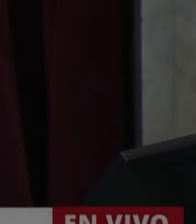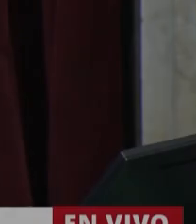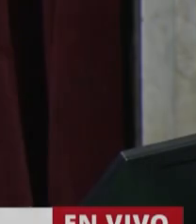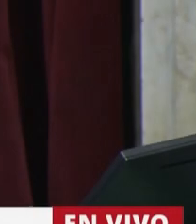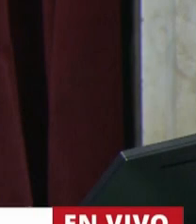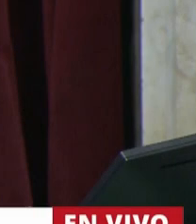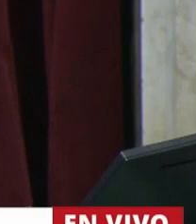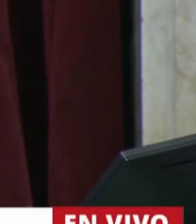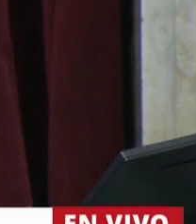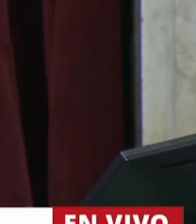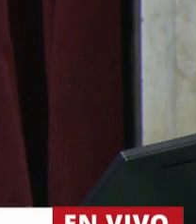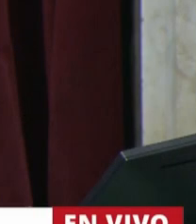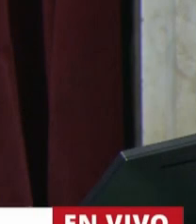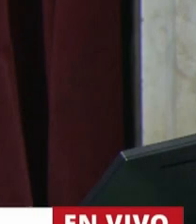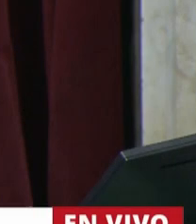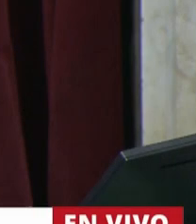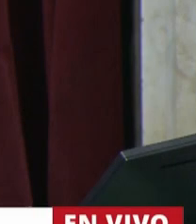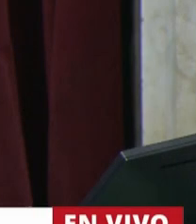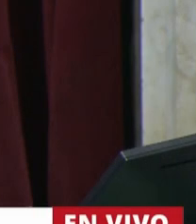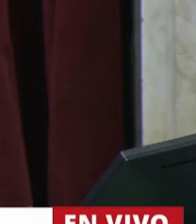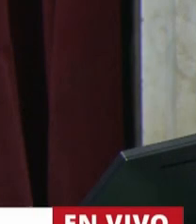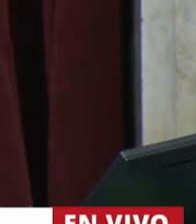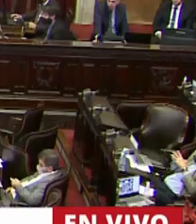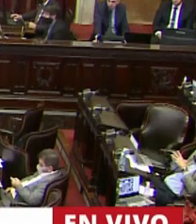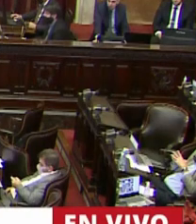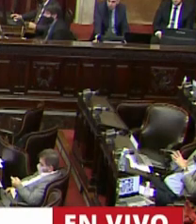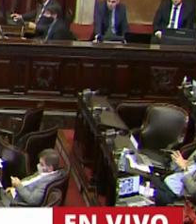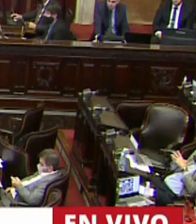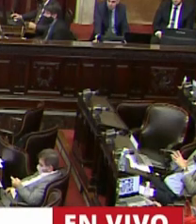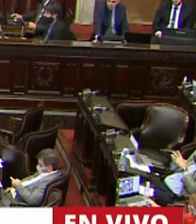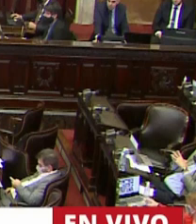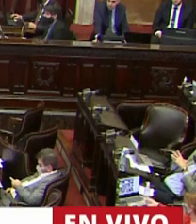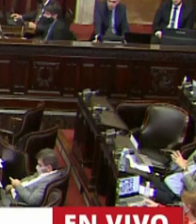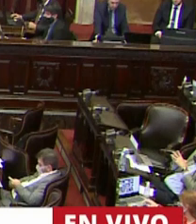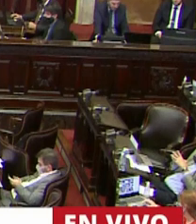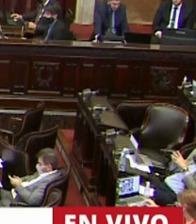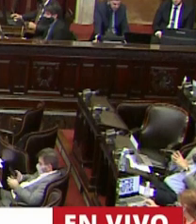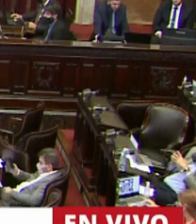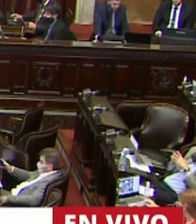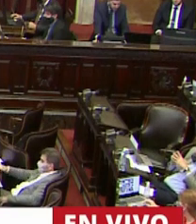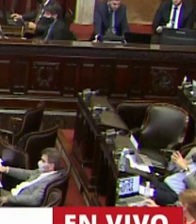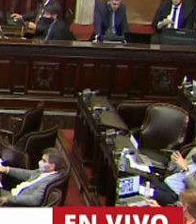En el uso de la palabra, el diputado Federico Raúl Samarvide, para una cuestión de privilegio.